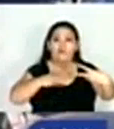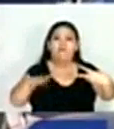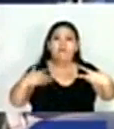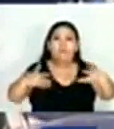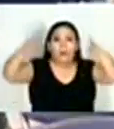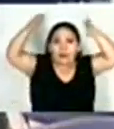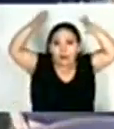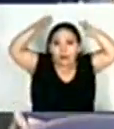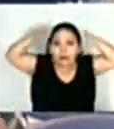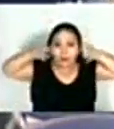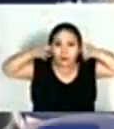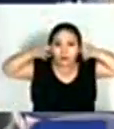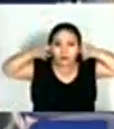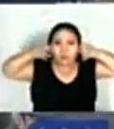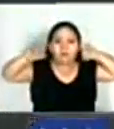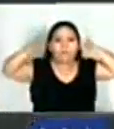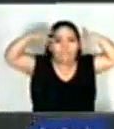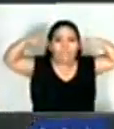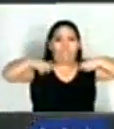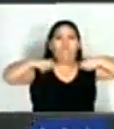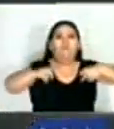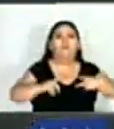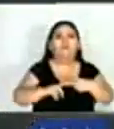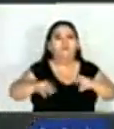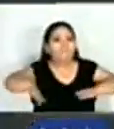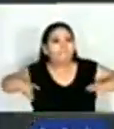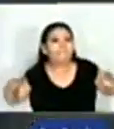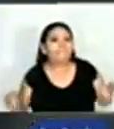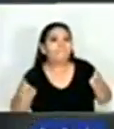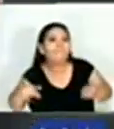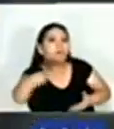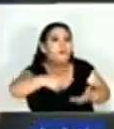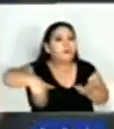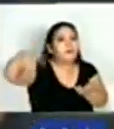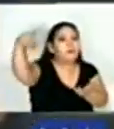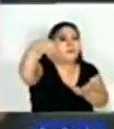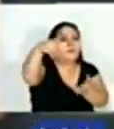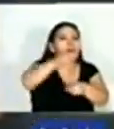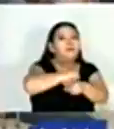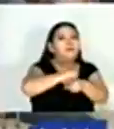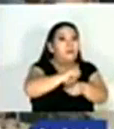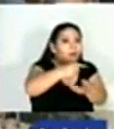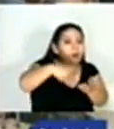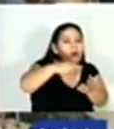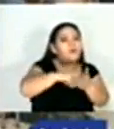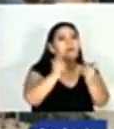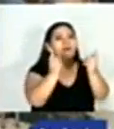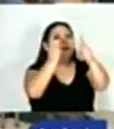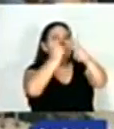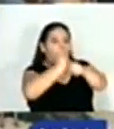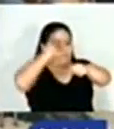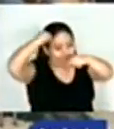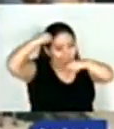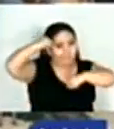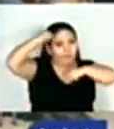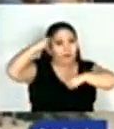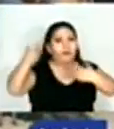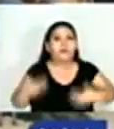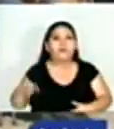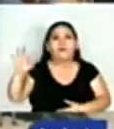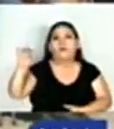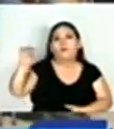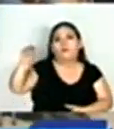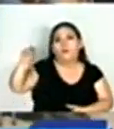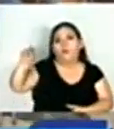que es lo principal, que vaya abruchado. Y para promover las buenas prácticas y sensibilizar el cambio de conducta vial, el FONAT capacitó